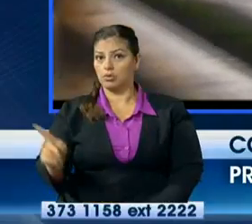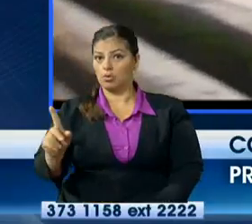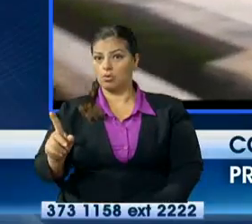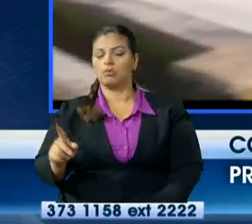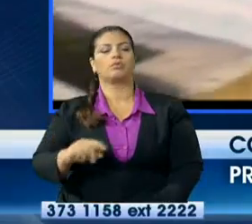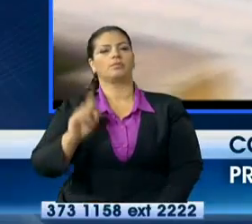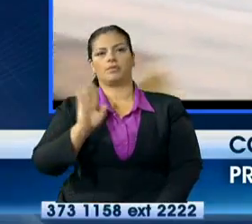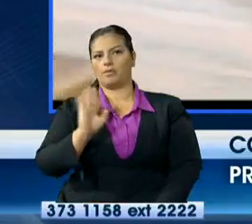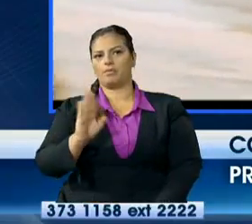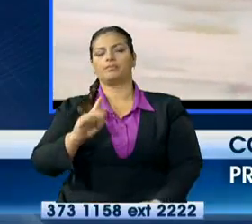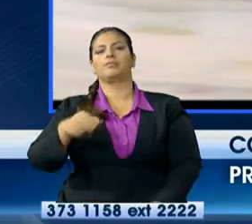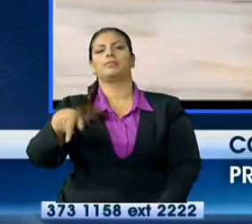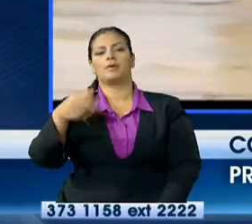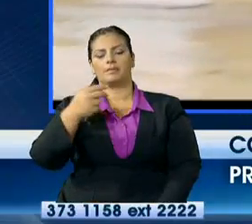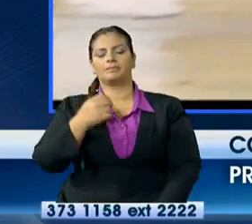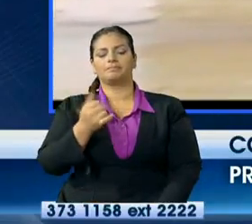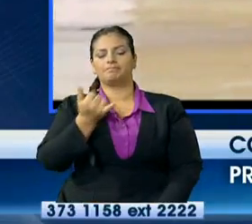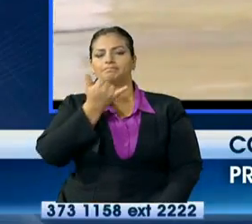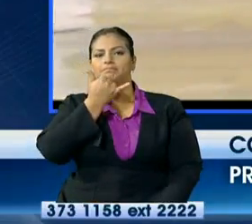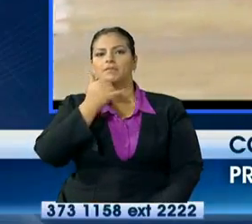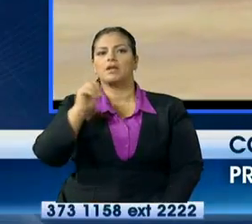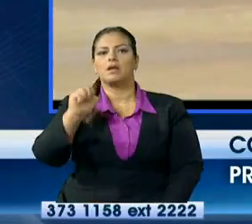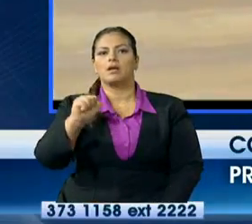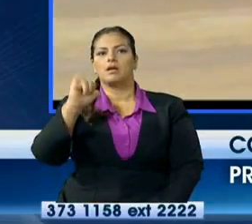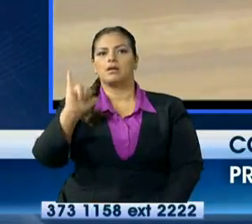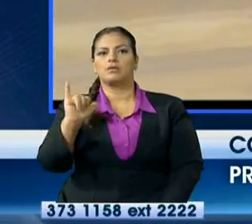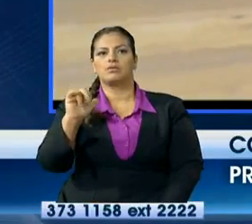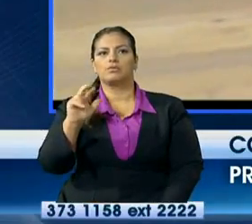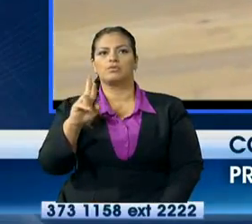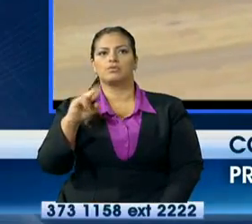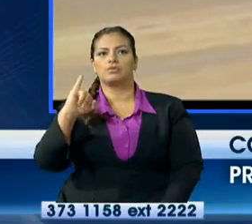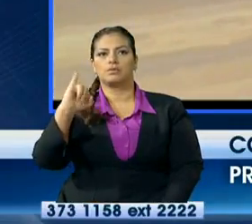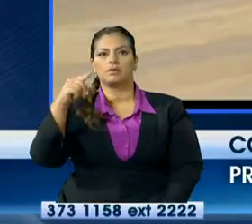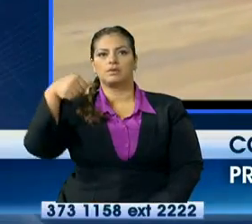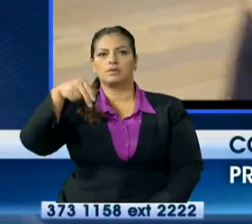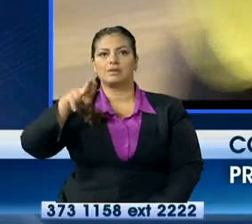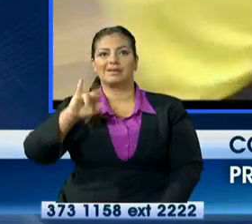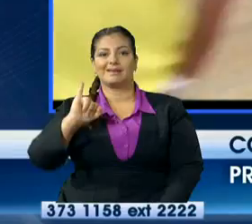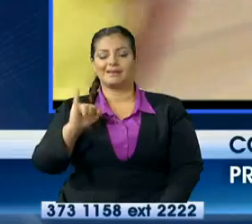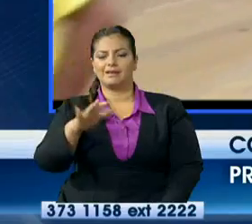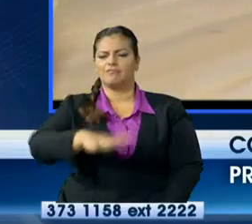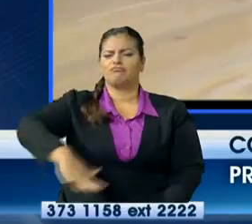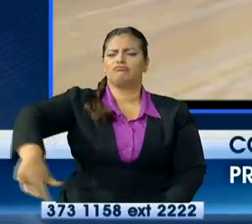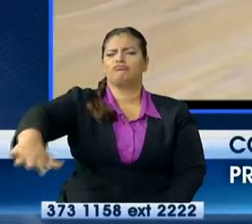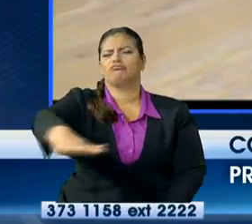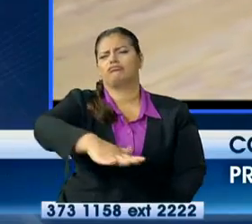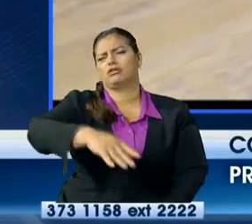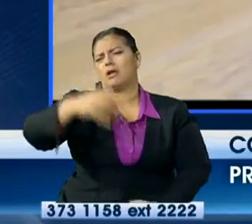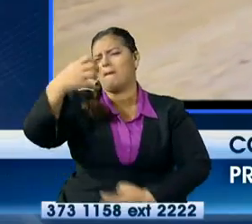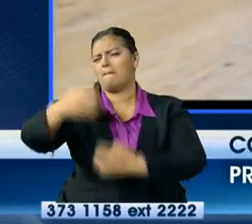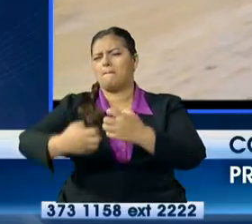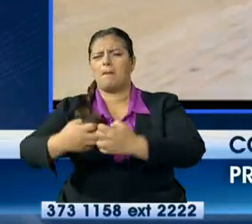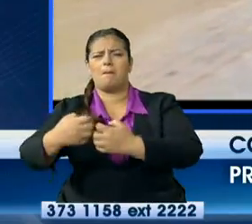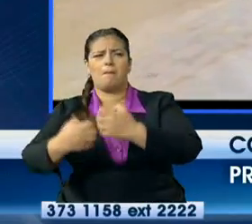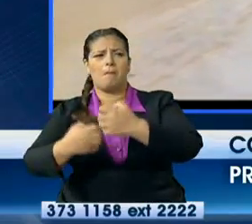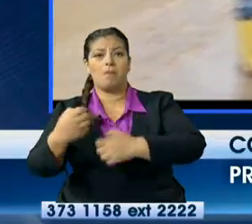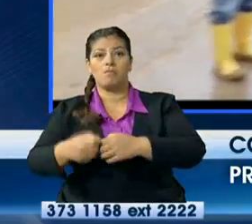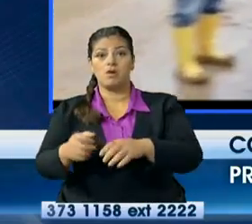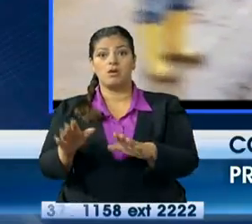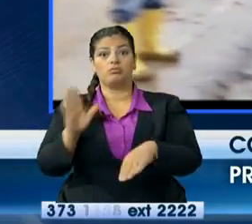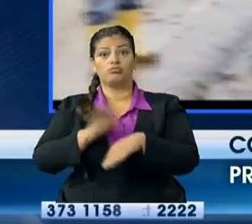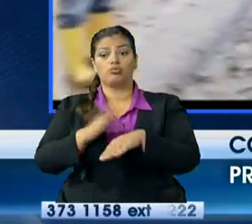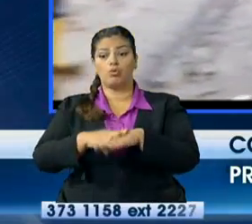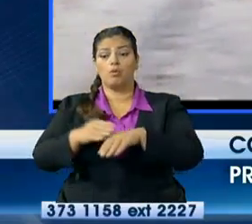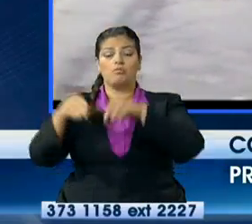Ayuriquín es la población que más severos daños ha sufrido. La que tú dijiste partió prácticamente en dos el río. ¿O estoy